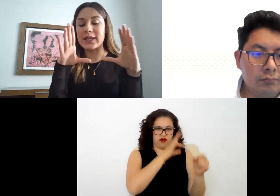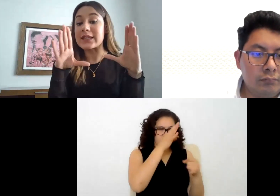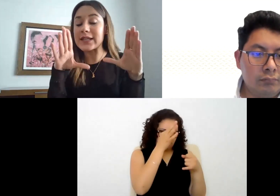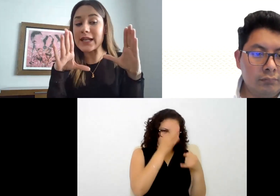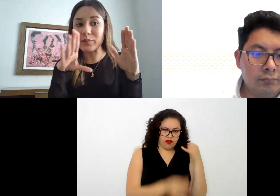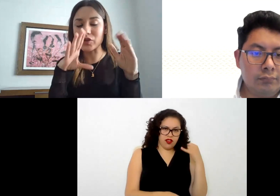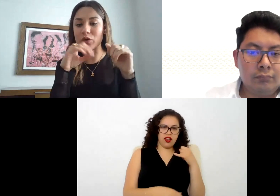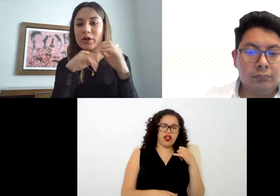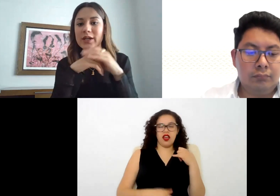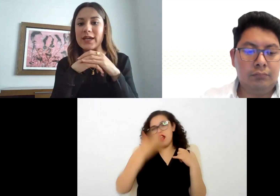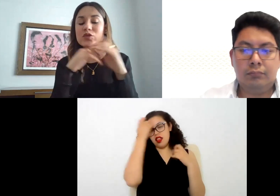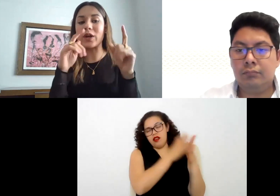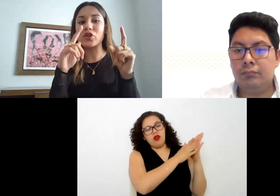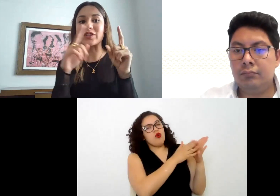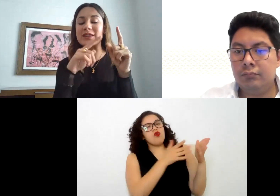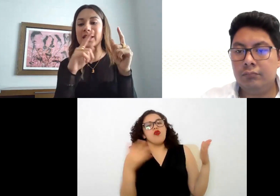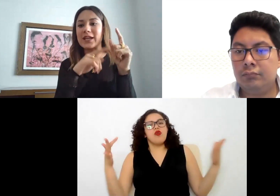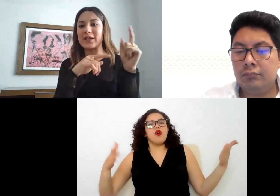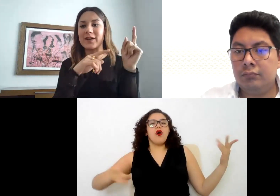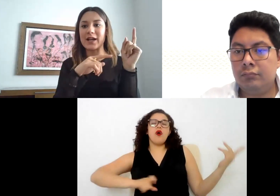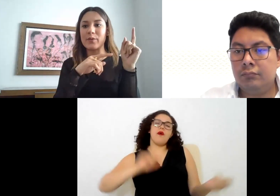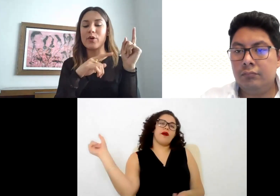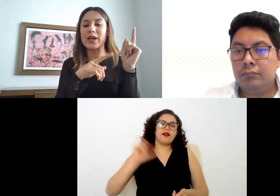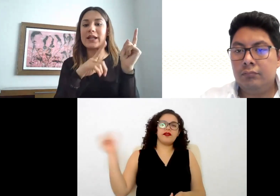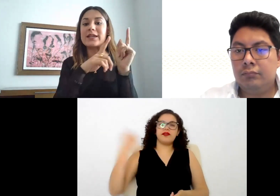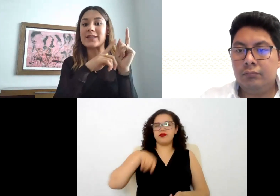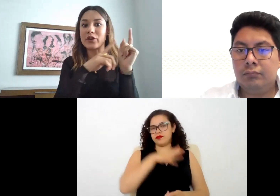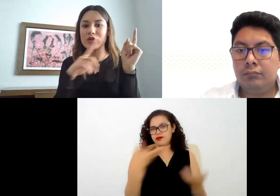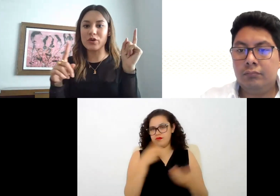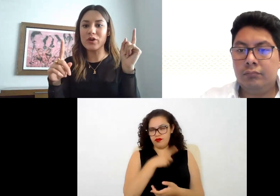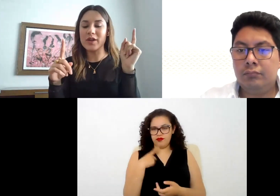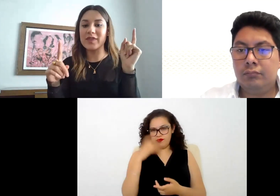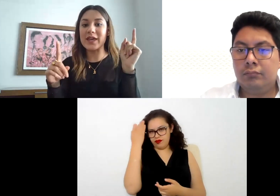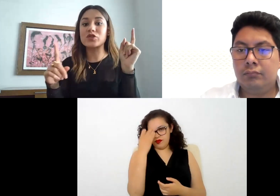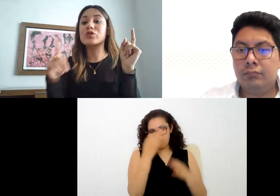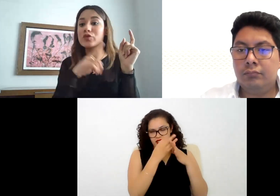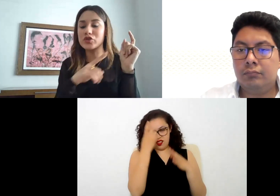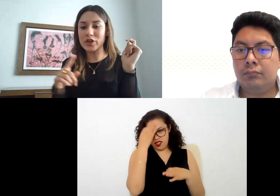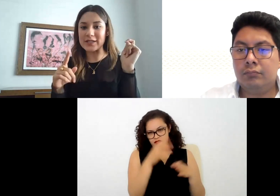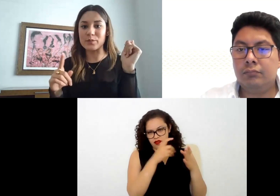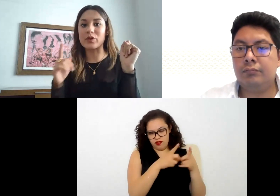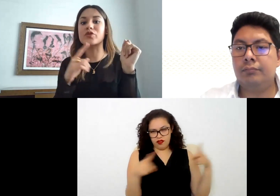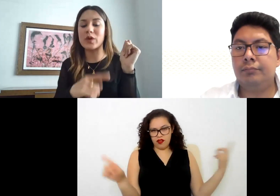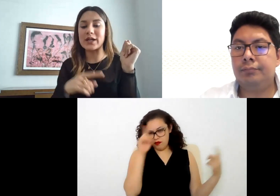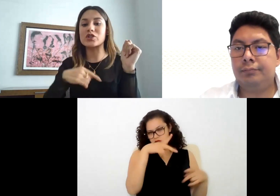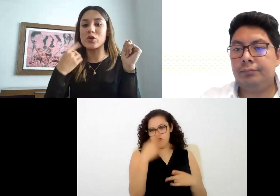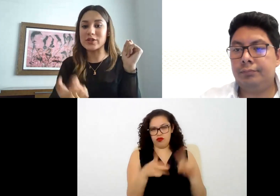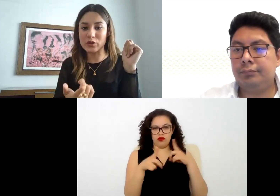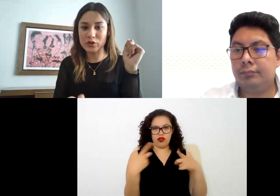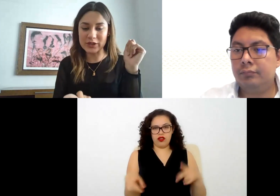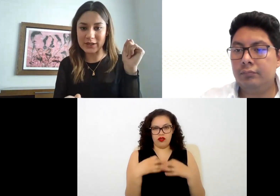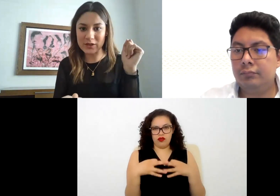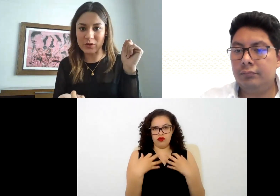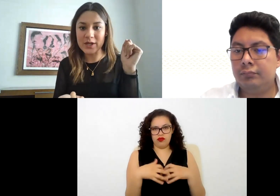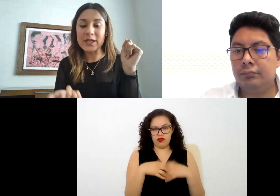en ese lapso es cuando se tiene que llevar a cabo el desarrollo de sus funciones por los cuales yo lo